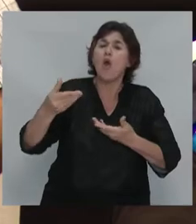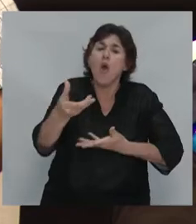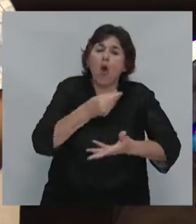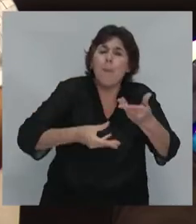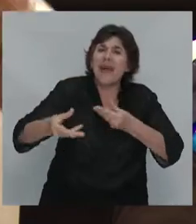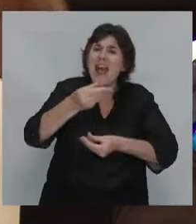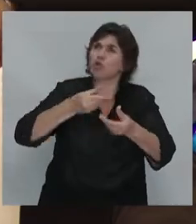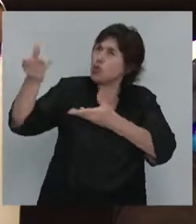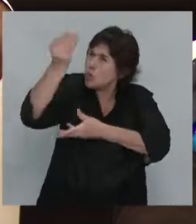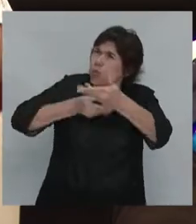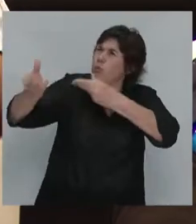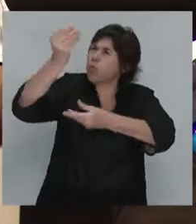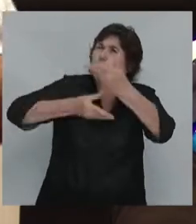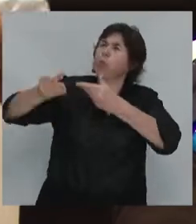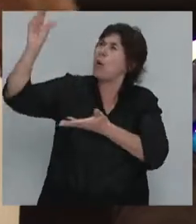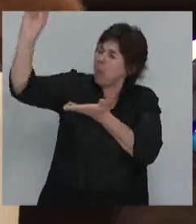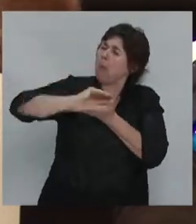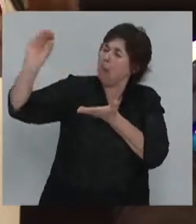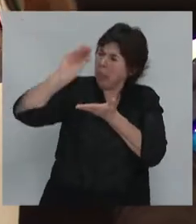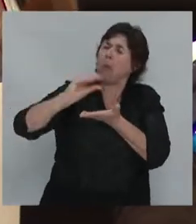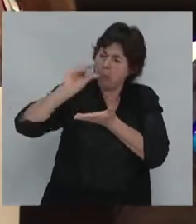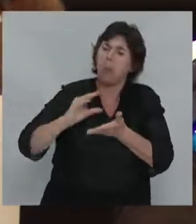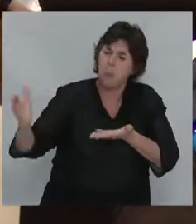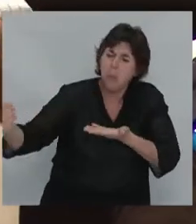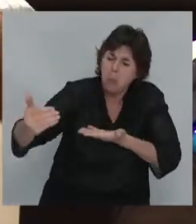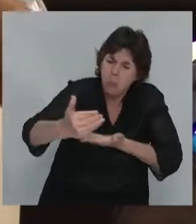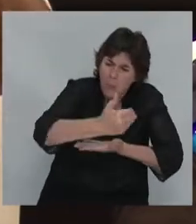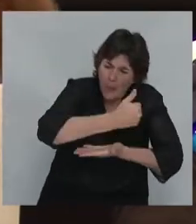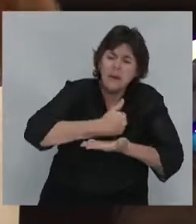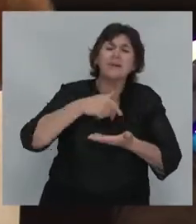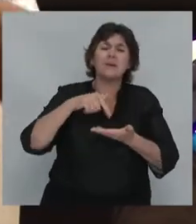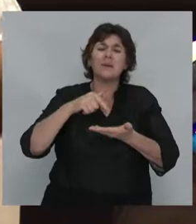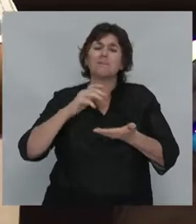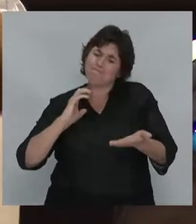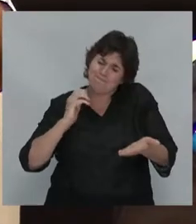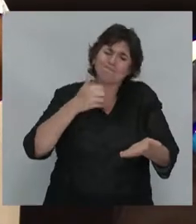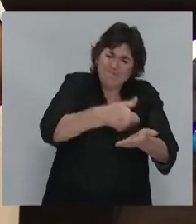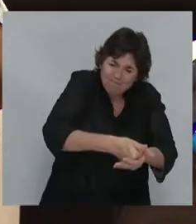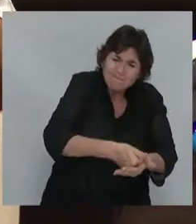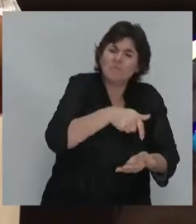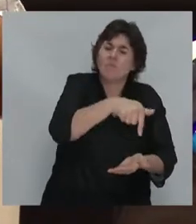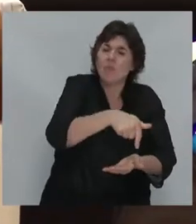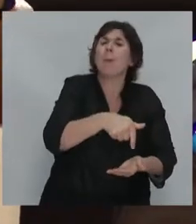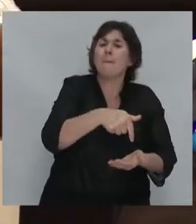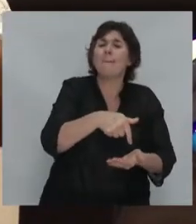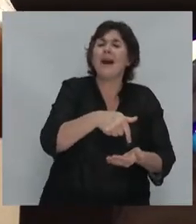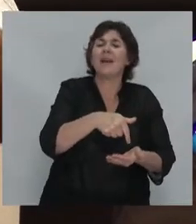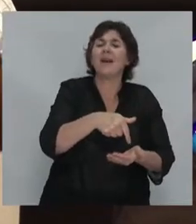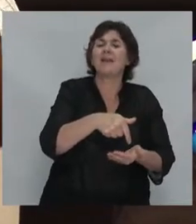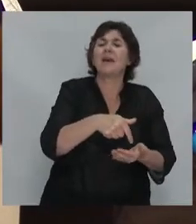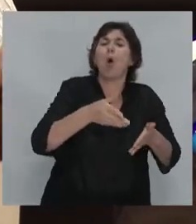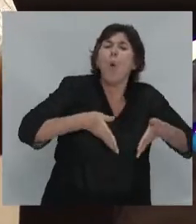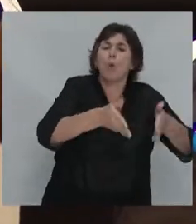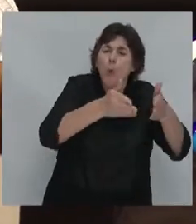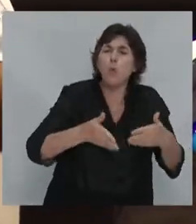internacional y lo volcó a infraestructura. Juntó hasta cada último de sus pueblos y ciudades para que llegaran